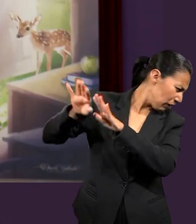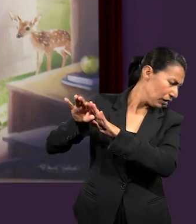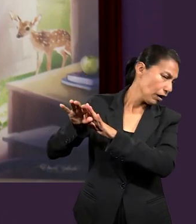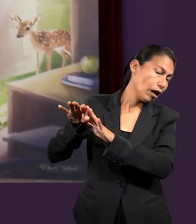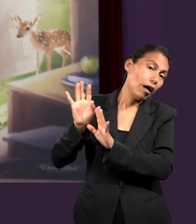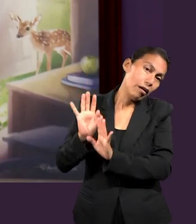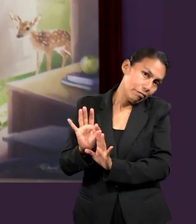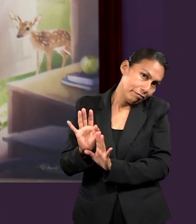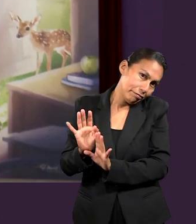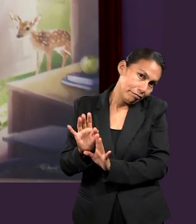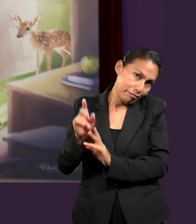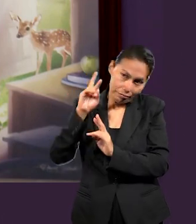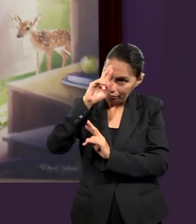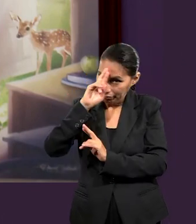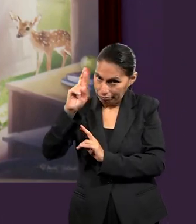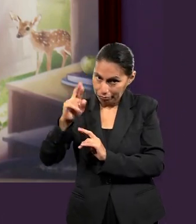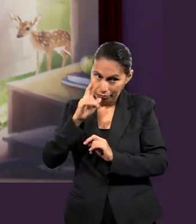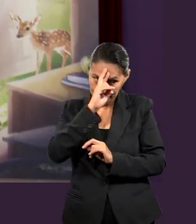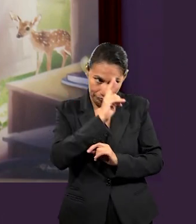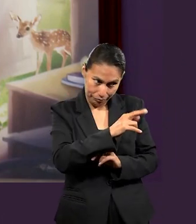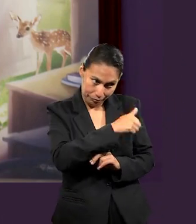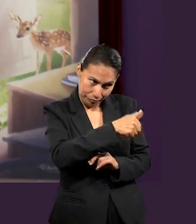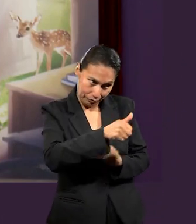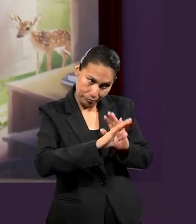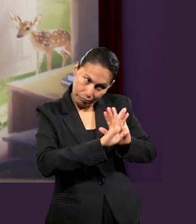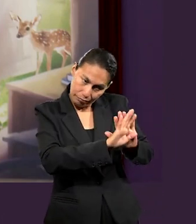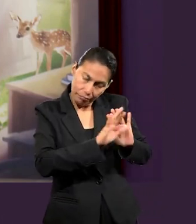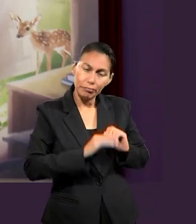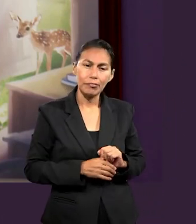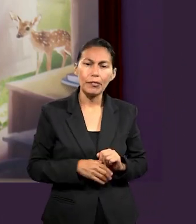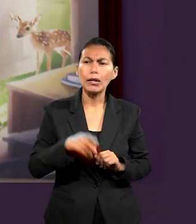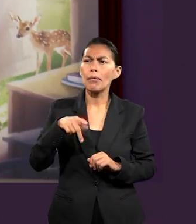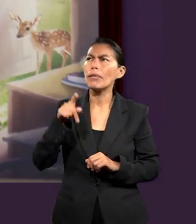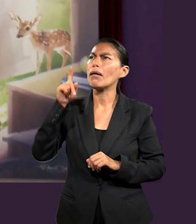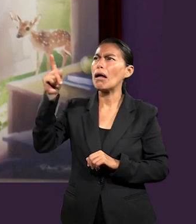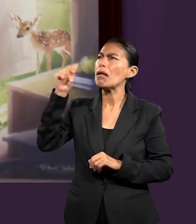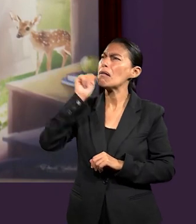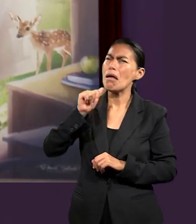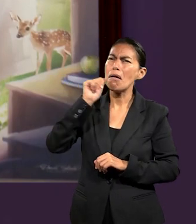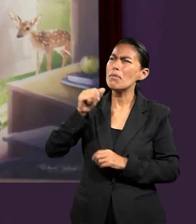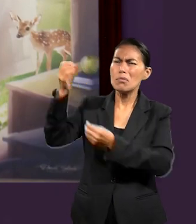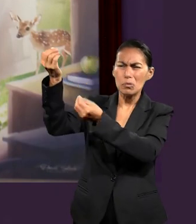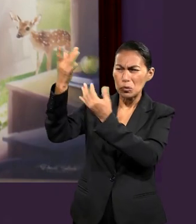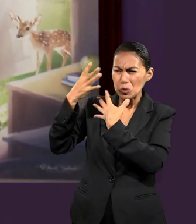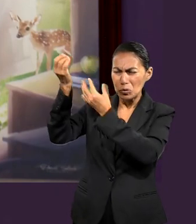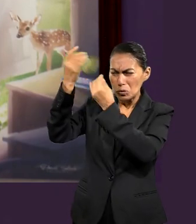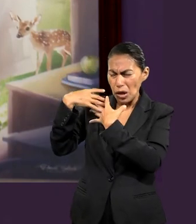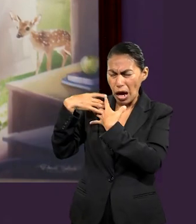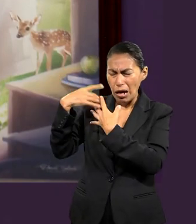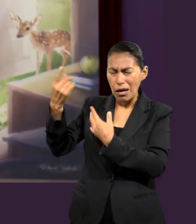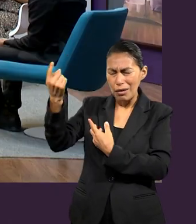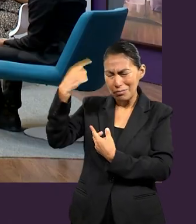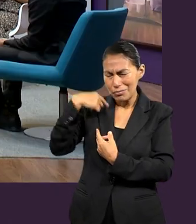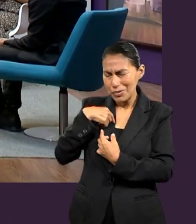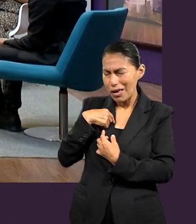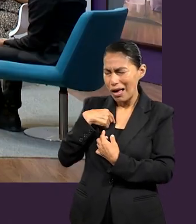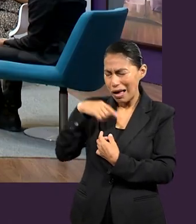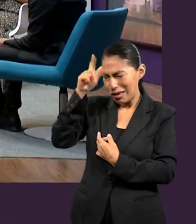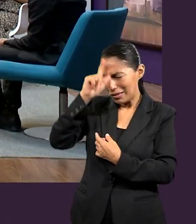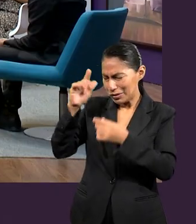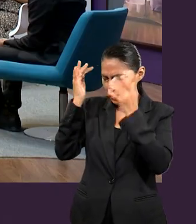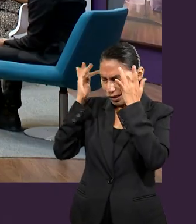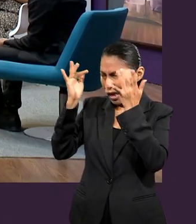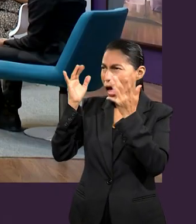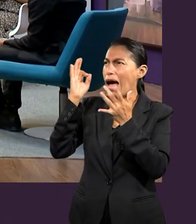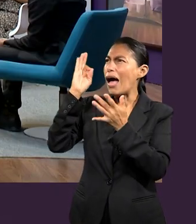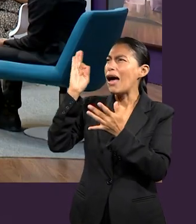está con ustedes y el Espíritu Santo es la promesa de que algún día el Señor va a regresar y nos va a restaurar a todos. Fíjate, Kenneth,